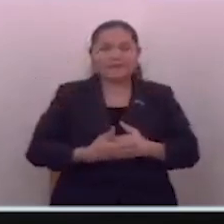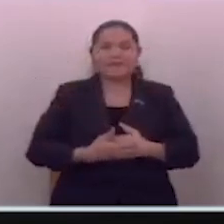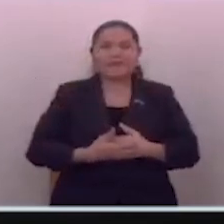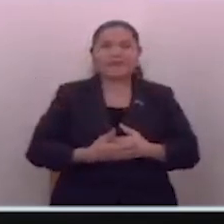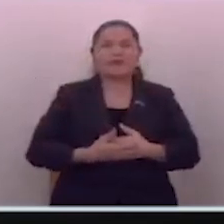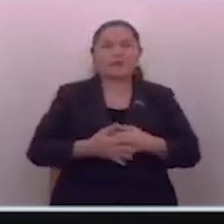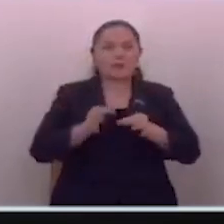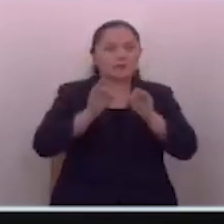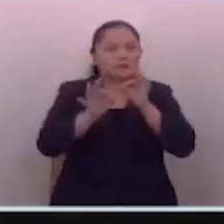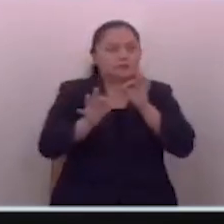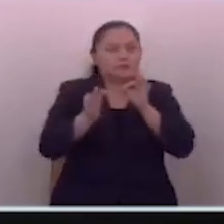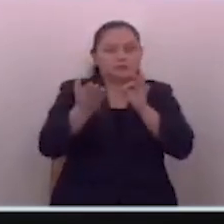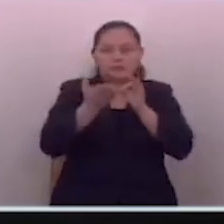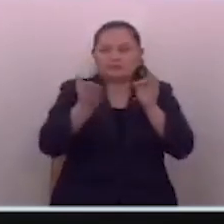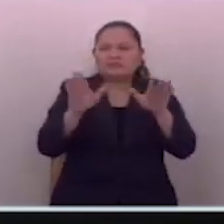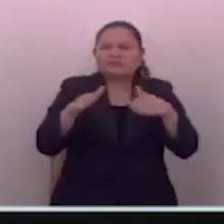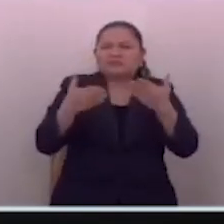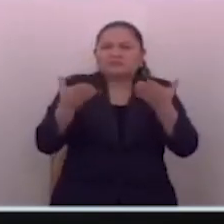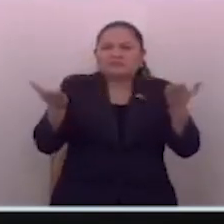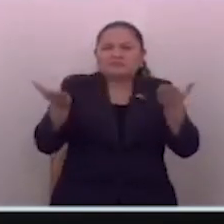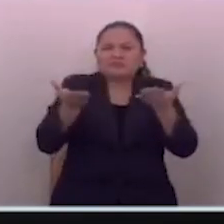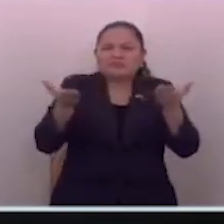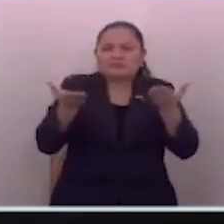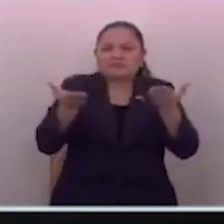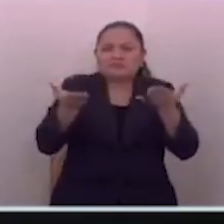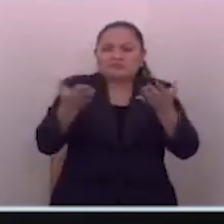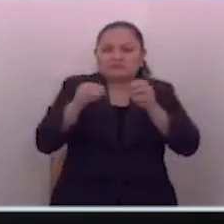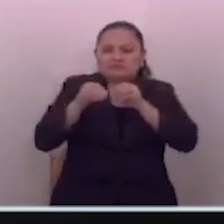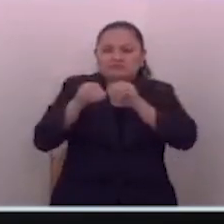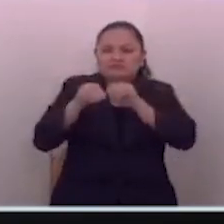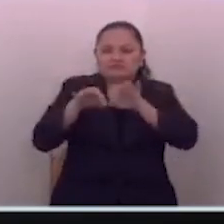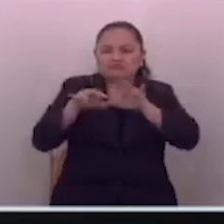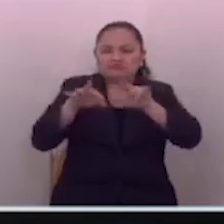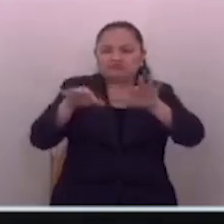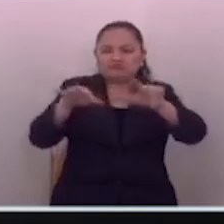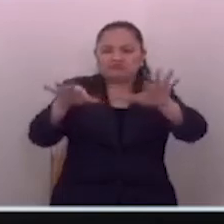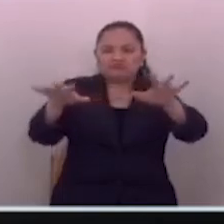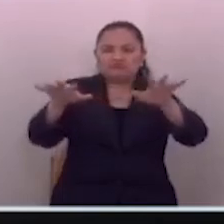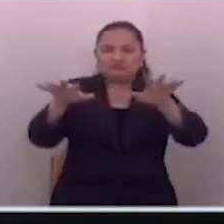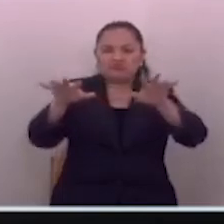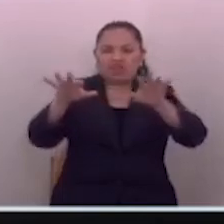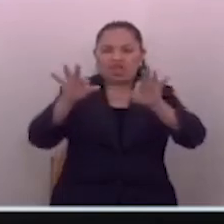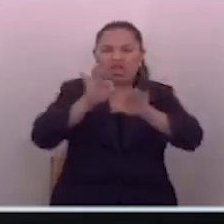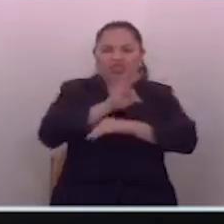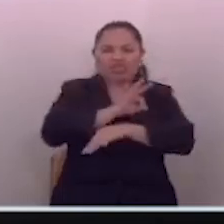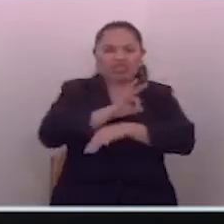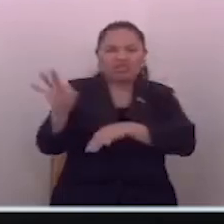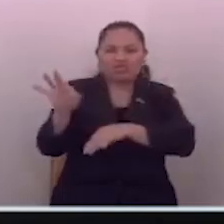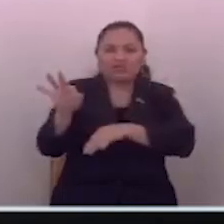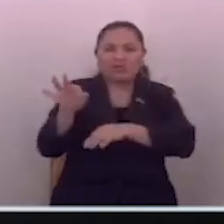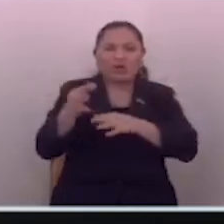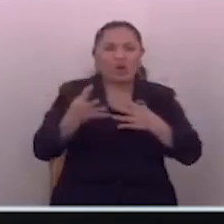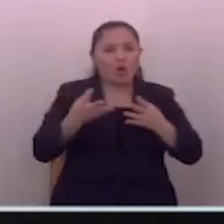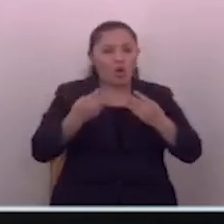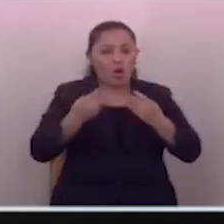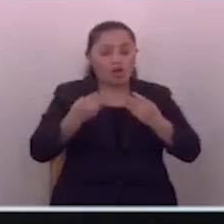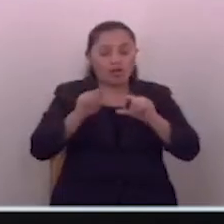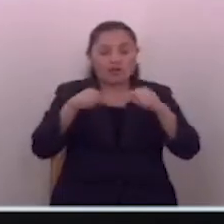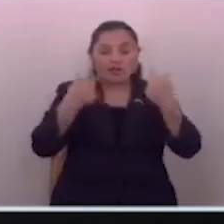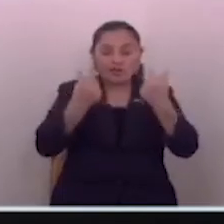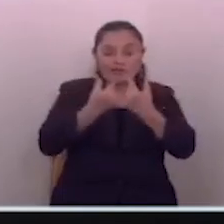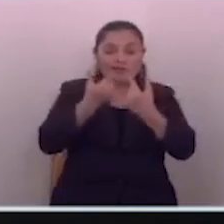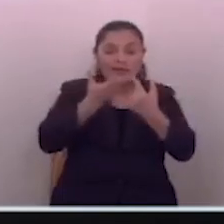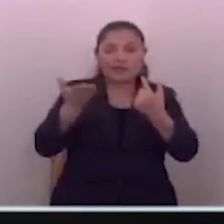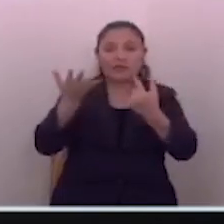Simple y sencillamente esto lo hacen para infundir en cierta manera odio o temor a este sector tan